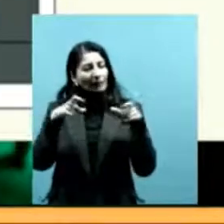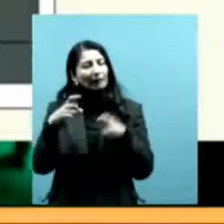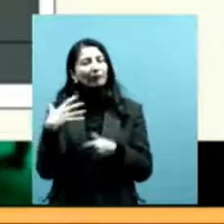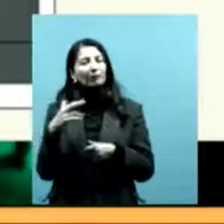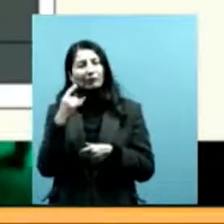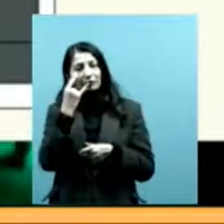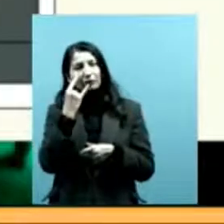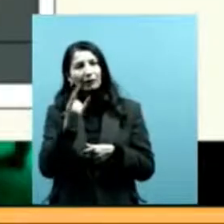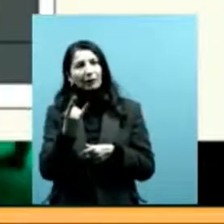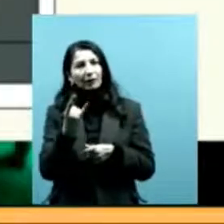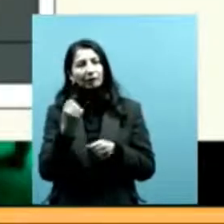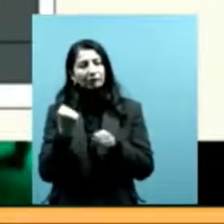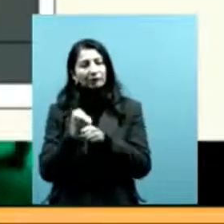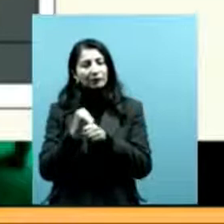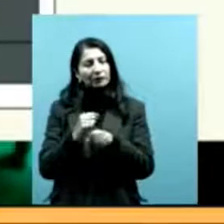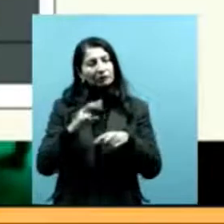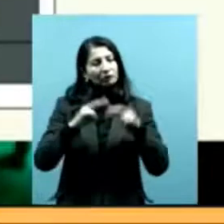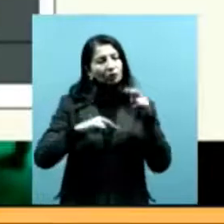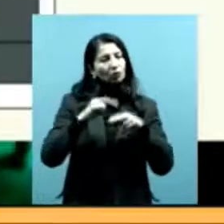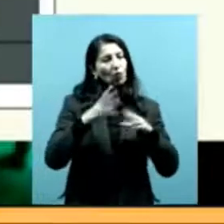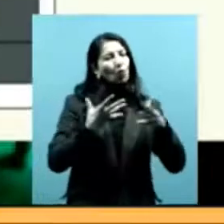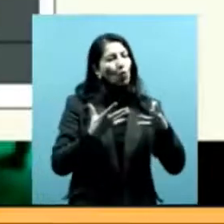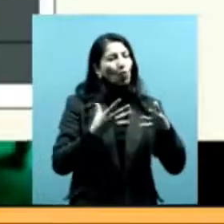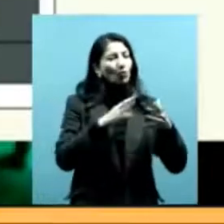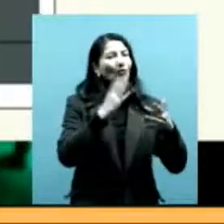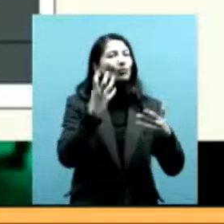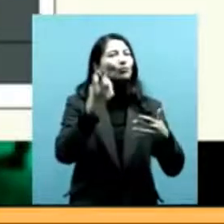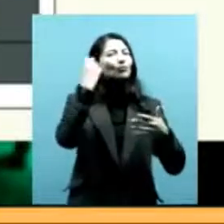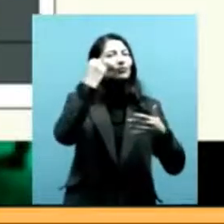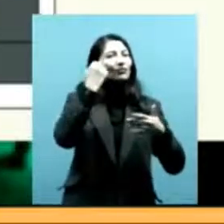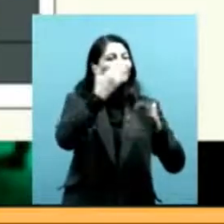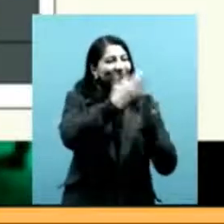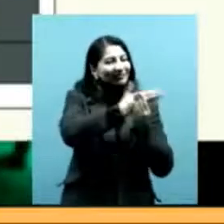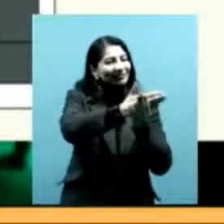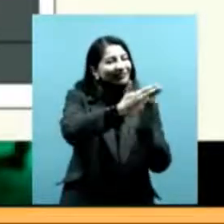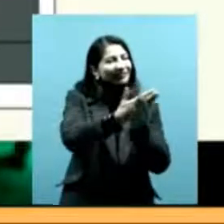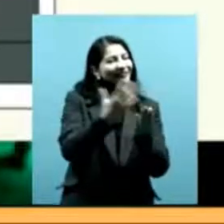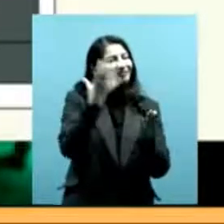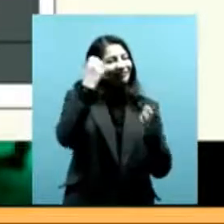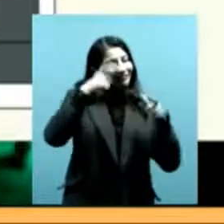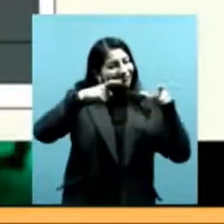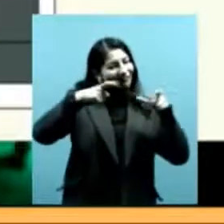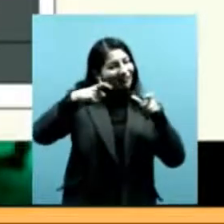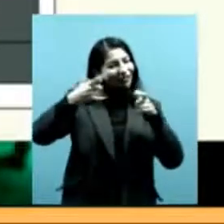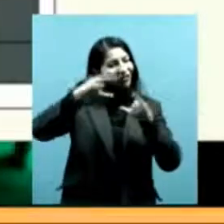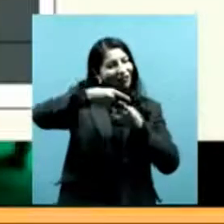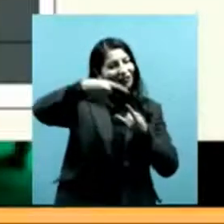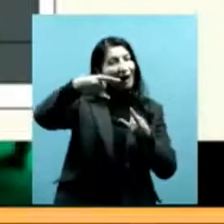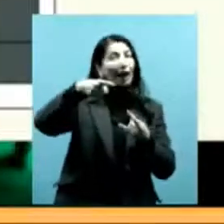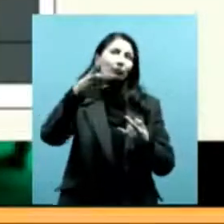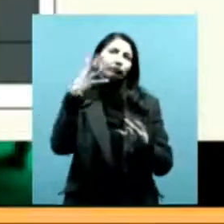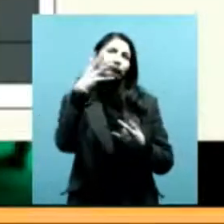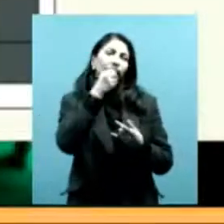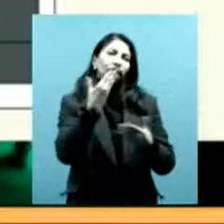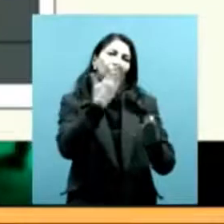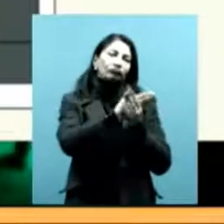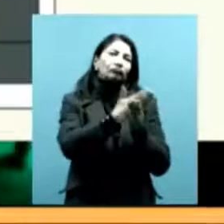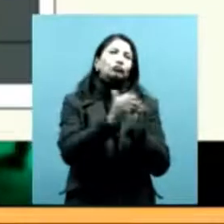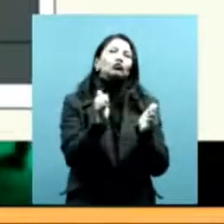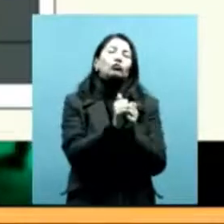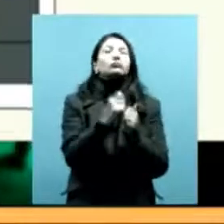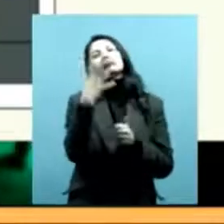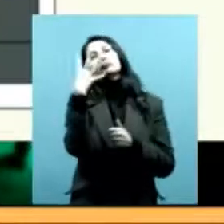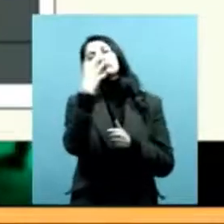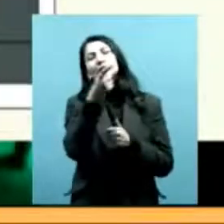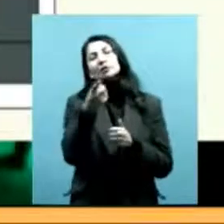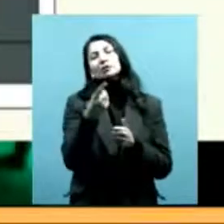trabajo para ver cómo articular archivos y memorias en la producción de evidencias de pruebas de cartografías. Eso es lo que está haciendo Acelén